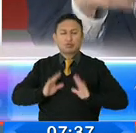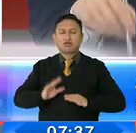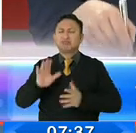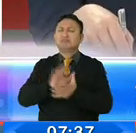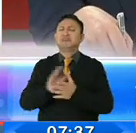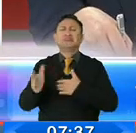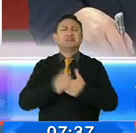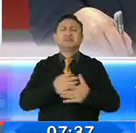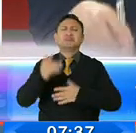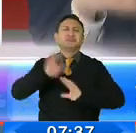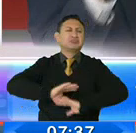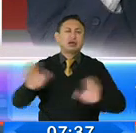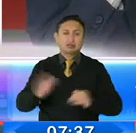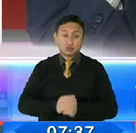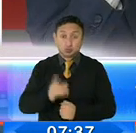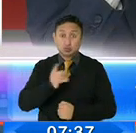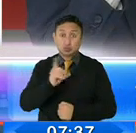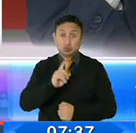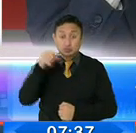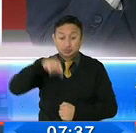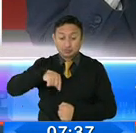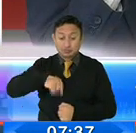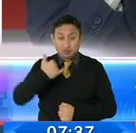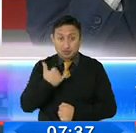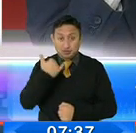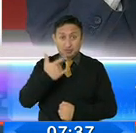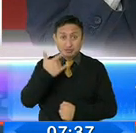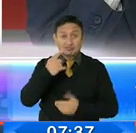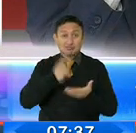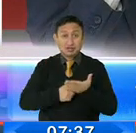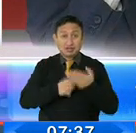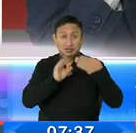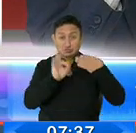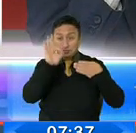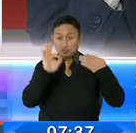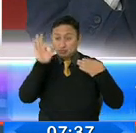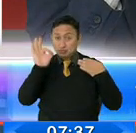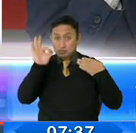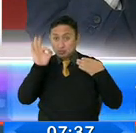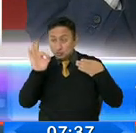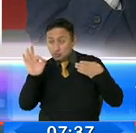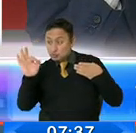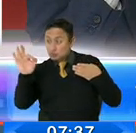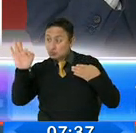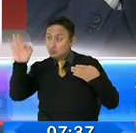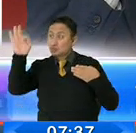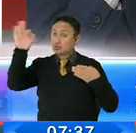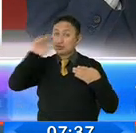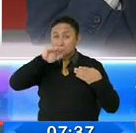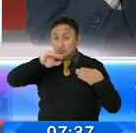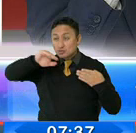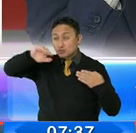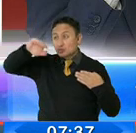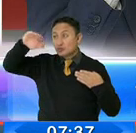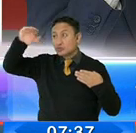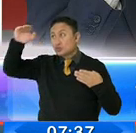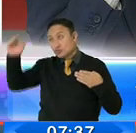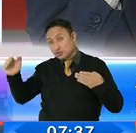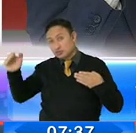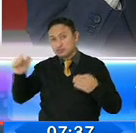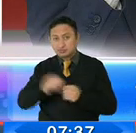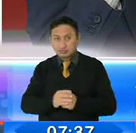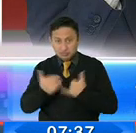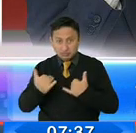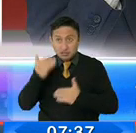porque, claro, todo el mundo espera la curva epidemiológica para que, eh, cruce la parte más alta, el CEDNIC de la curva,